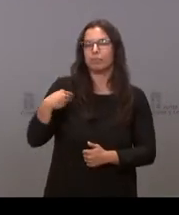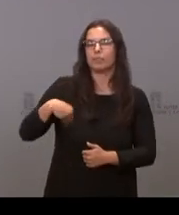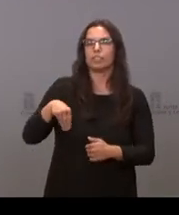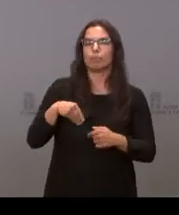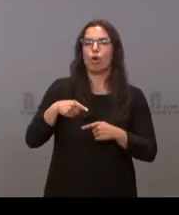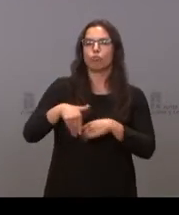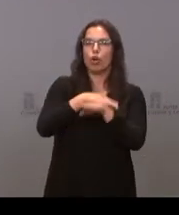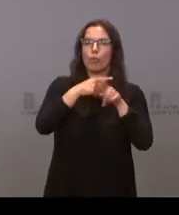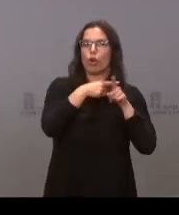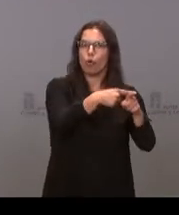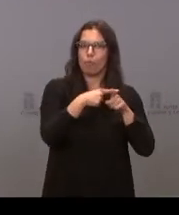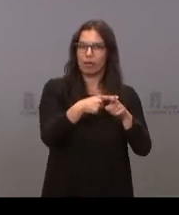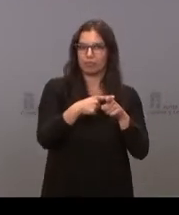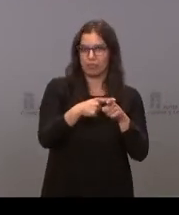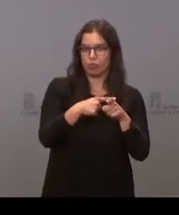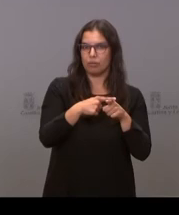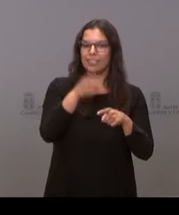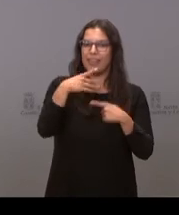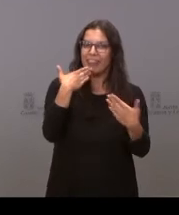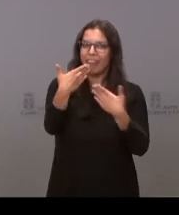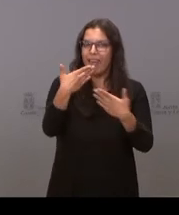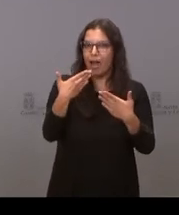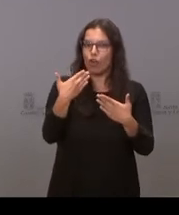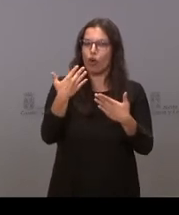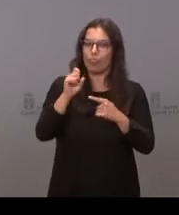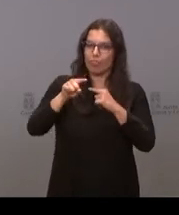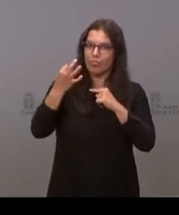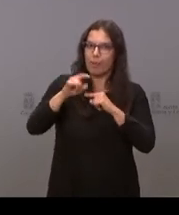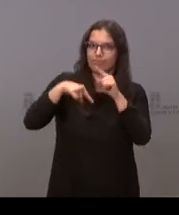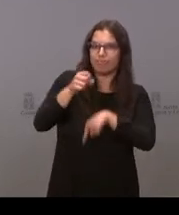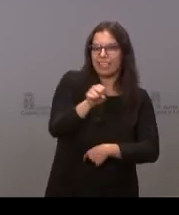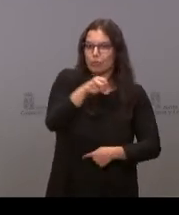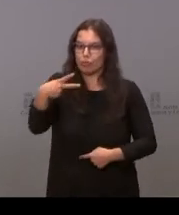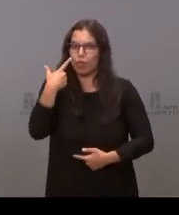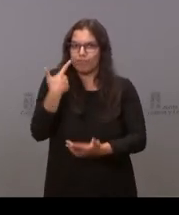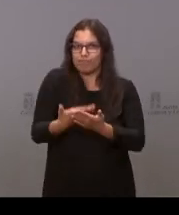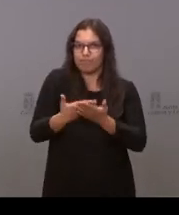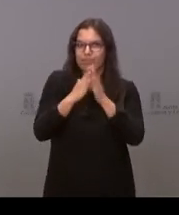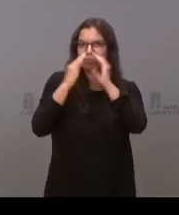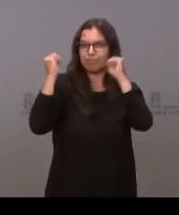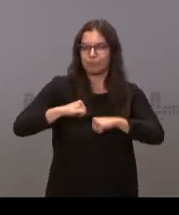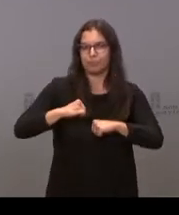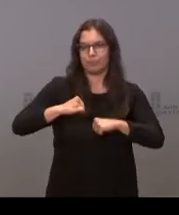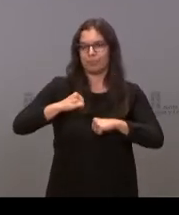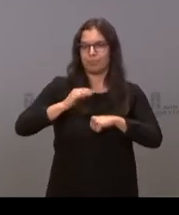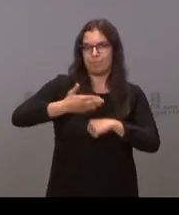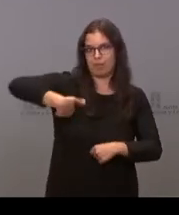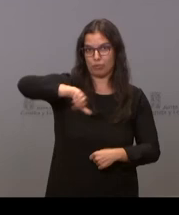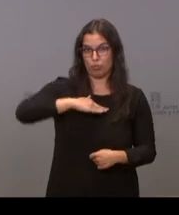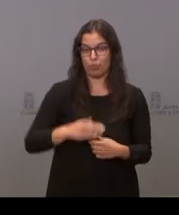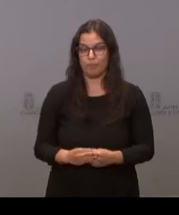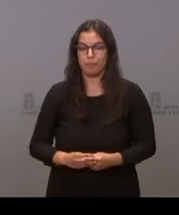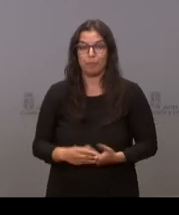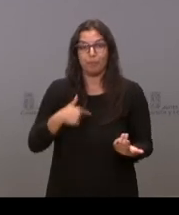en ese diálogo que tiene que ser fructífero y que tiene que llegar a acuerdos entre todos. Creo que